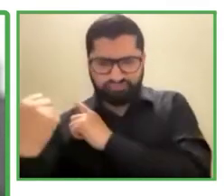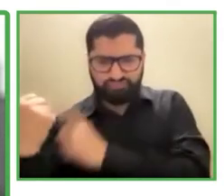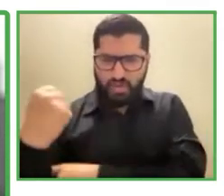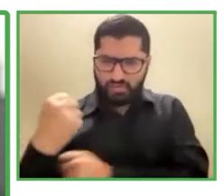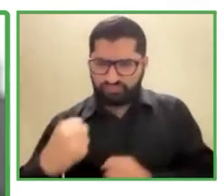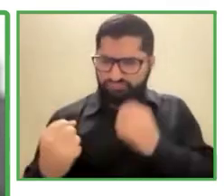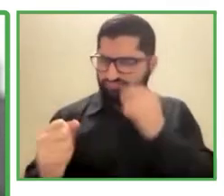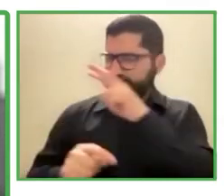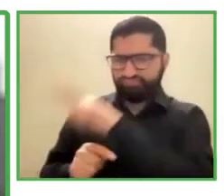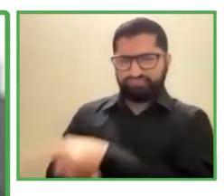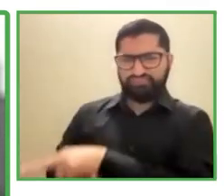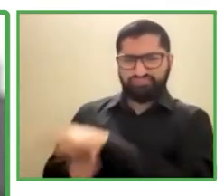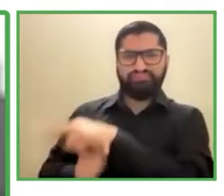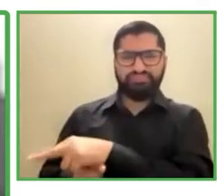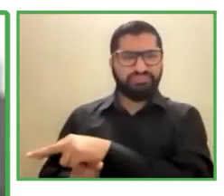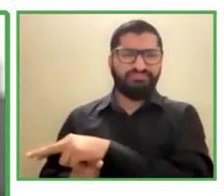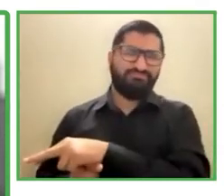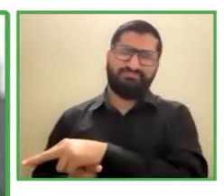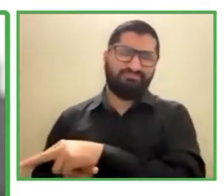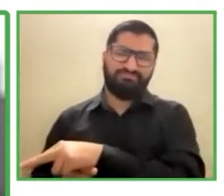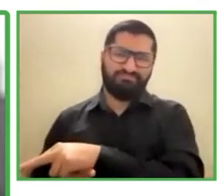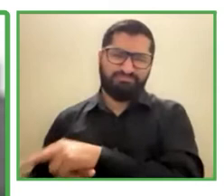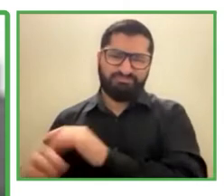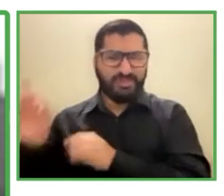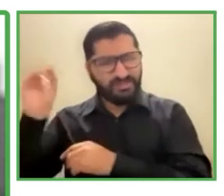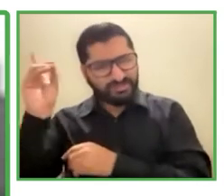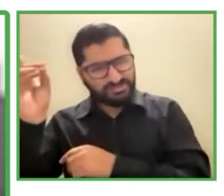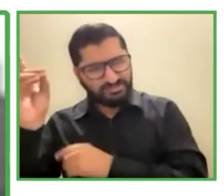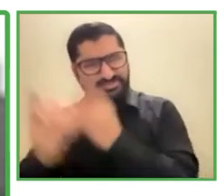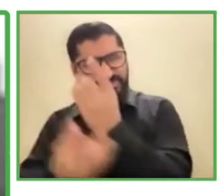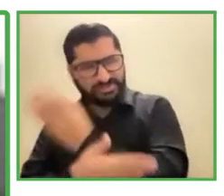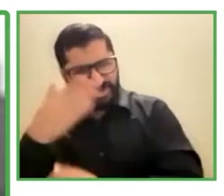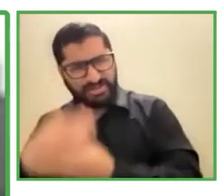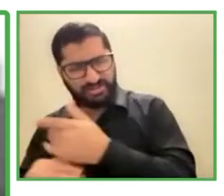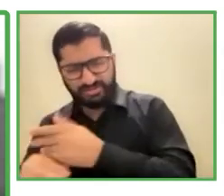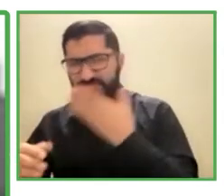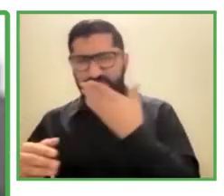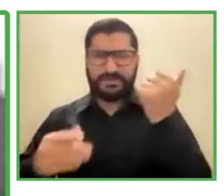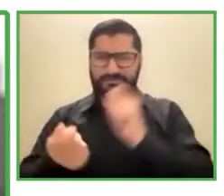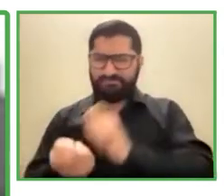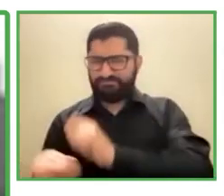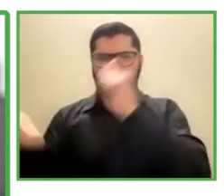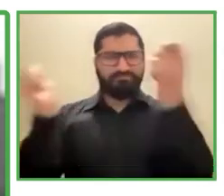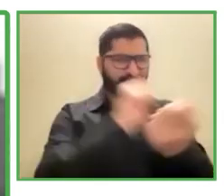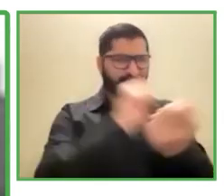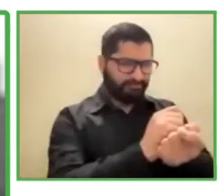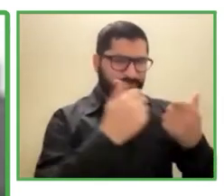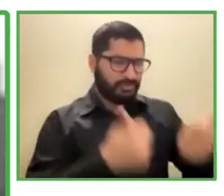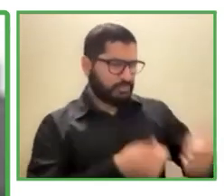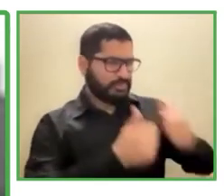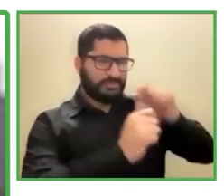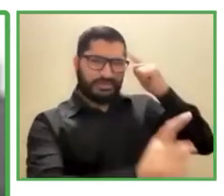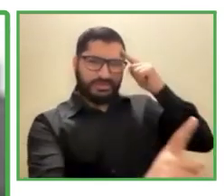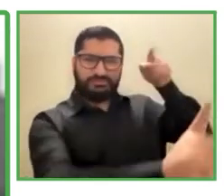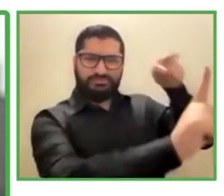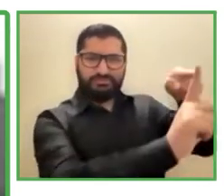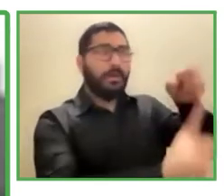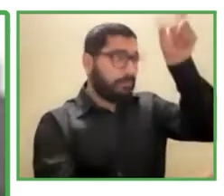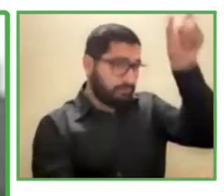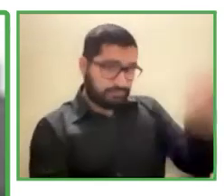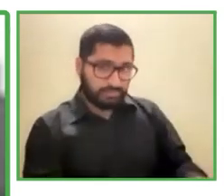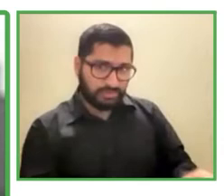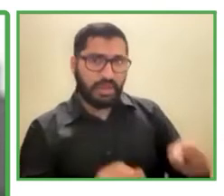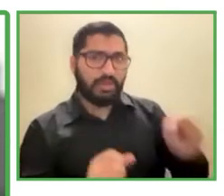Por lo tanto, nuestro desafío, ¿no es cierto?, es mirar la capacidad de las personas y no la discapacidad, y eso nos ha permitido, ¿no es cierto?, tener la